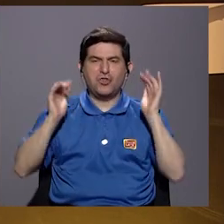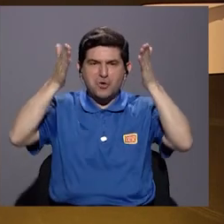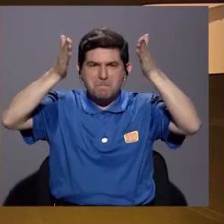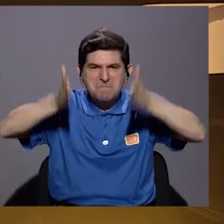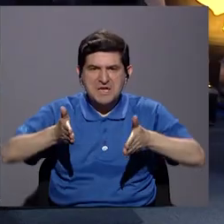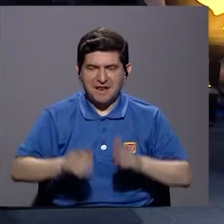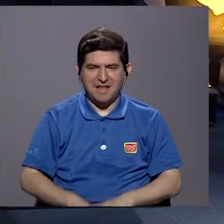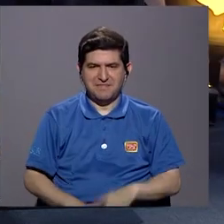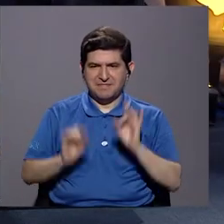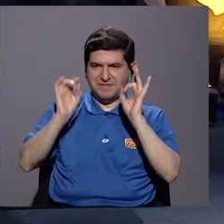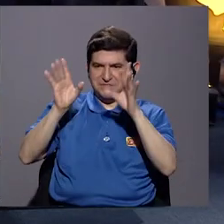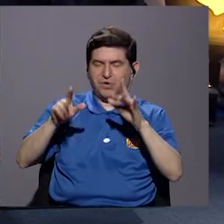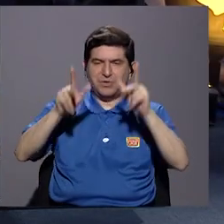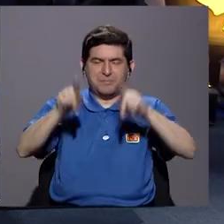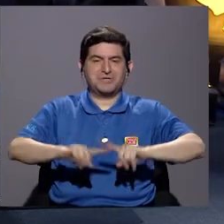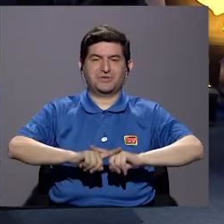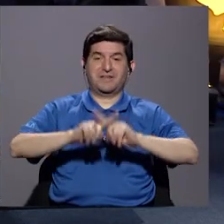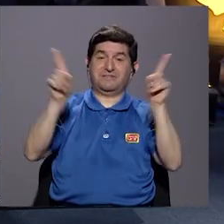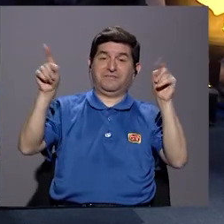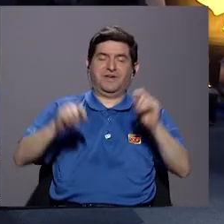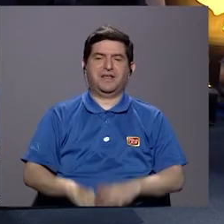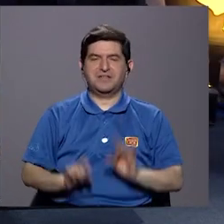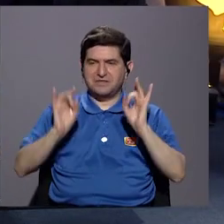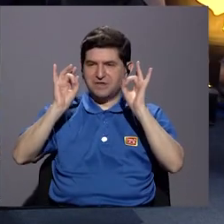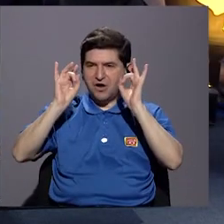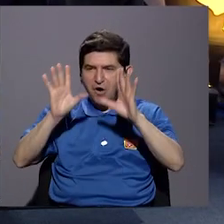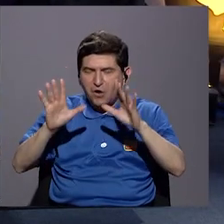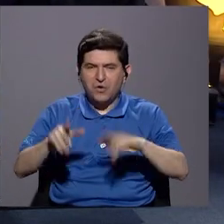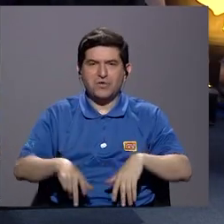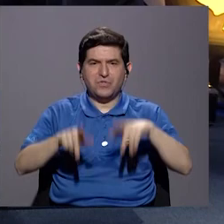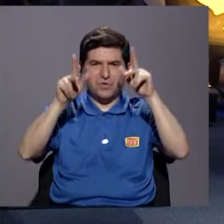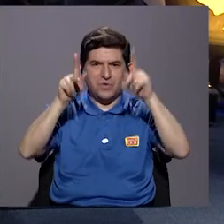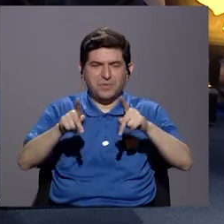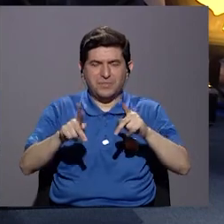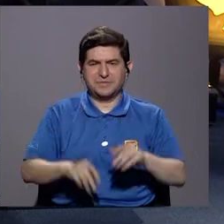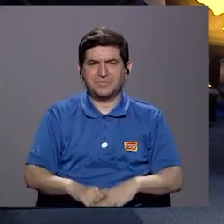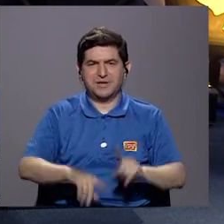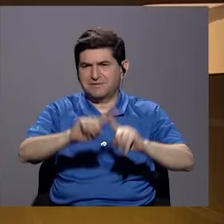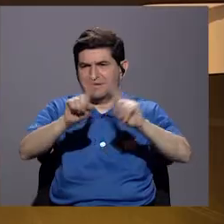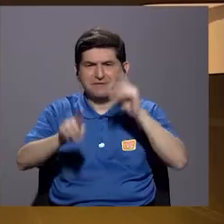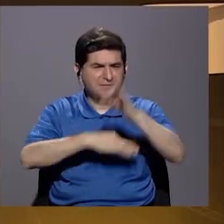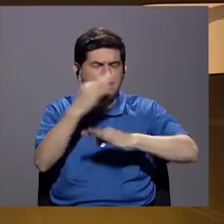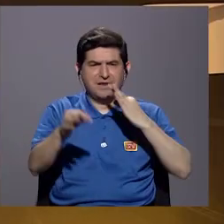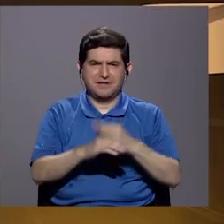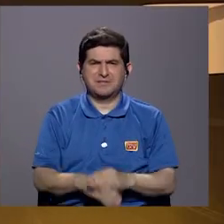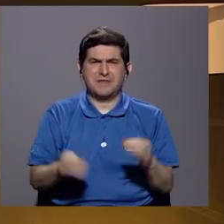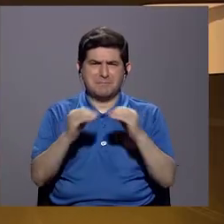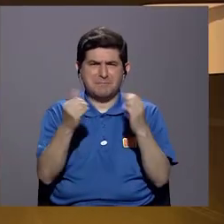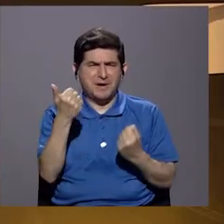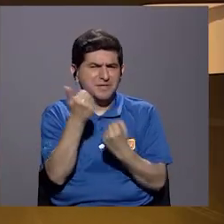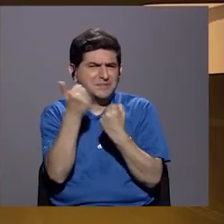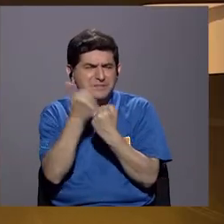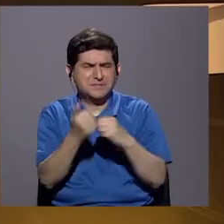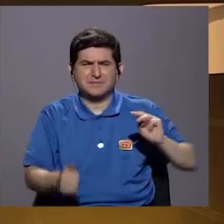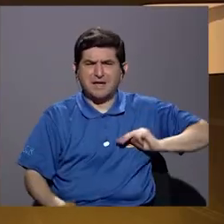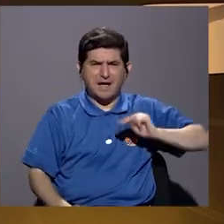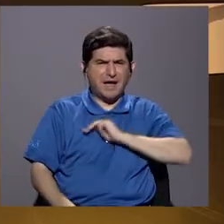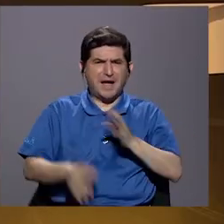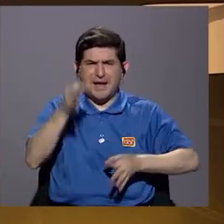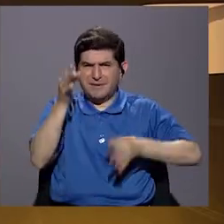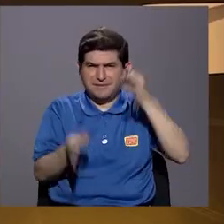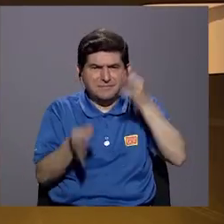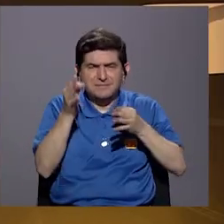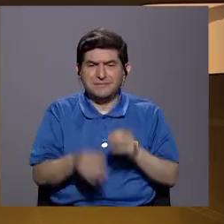migrantes, el odio contra los diferentes, el odio contra los que tienen... Y no habrá que fortalecer más al Ministerio, al Ministerio de